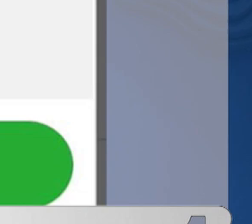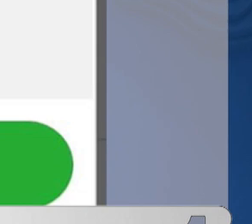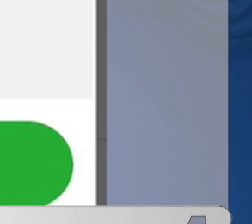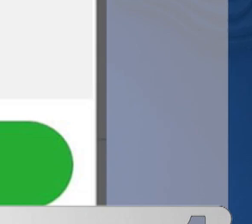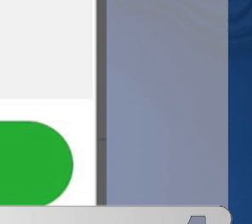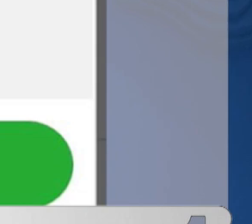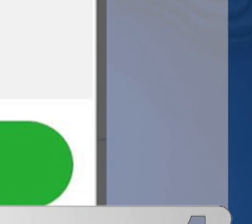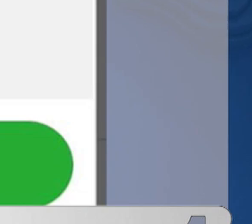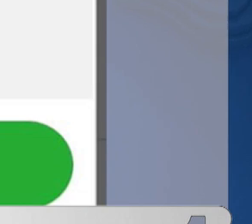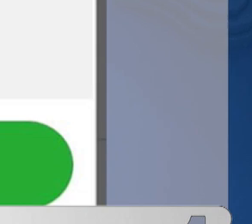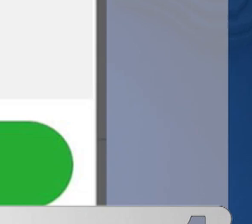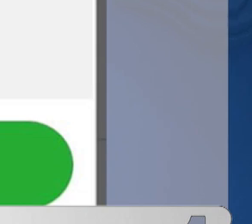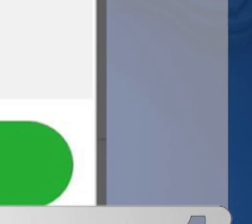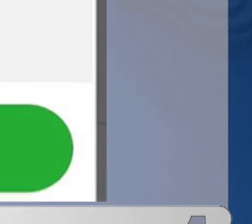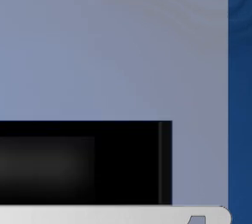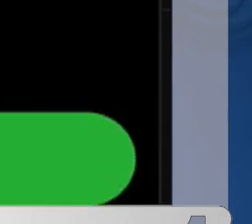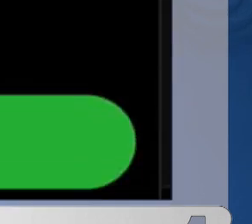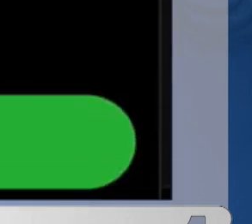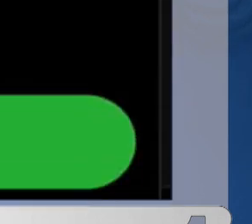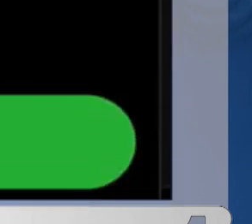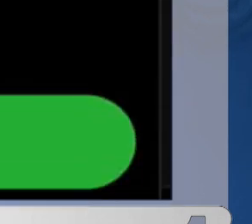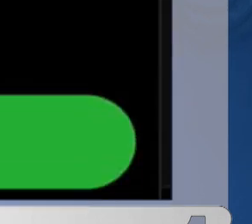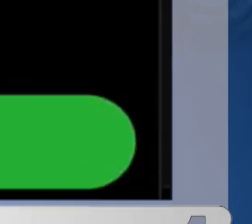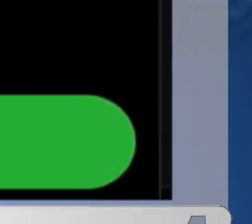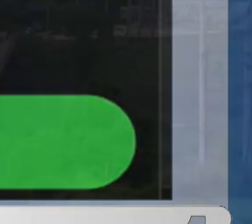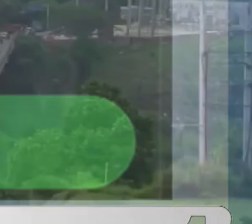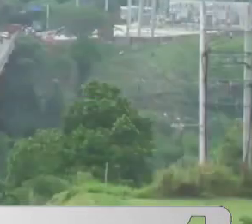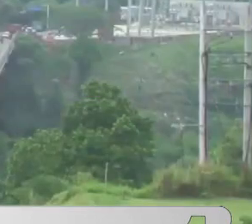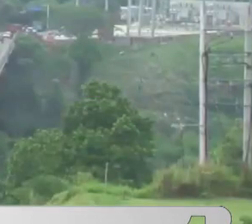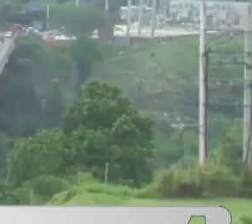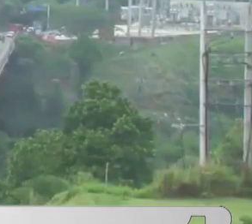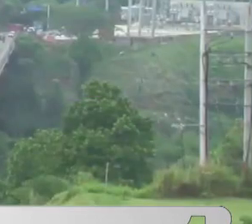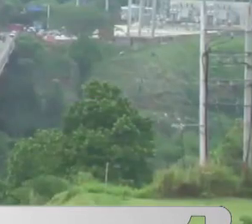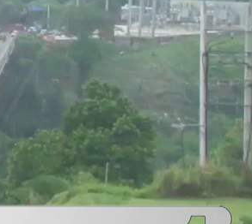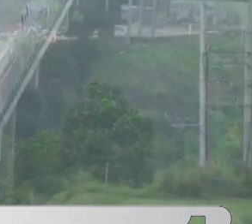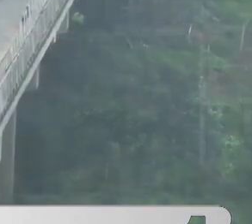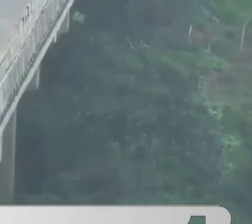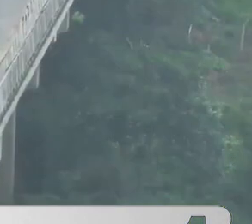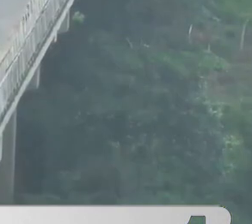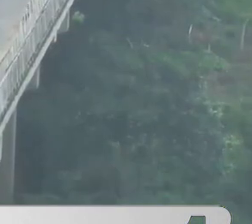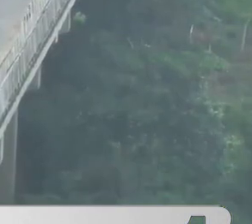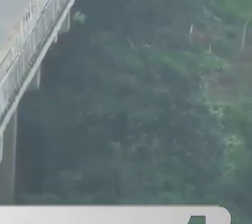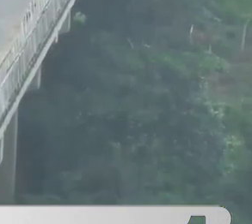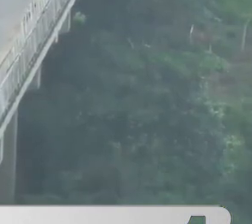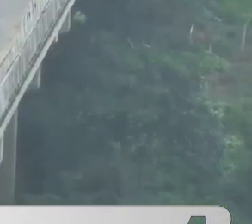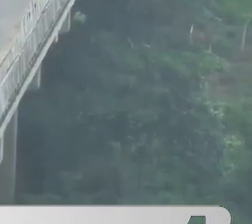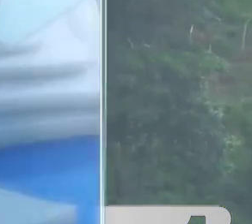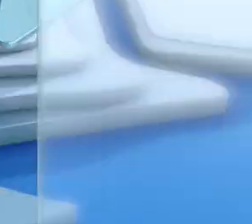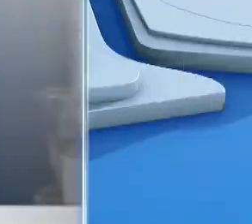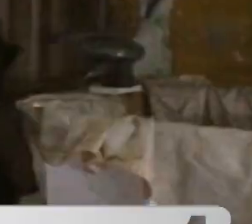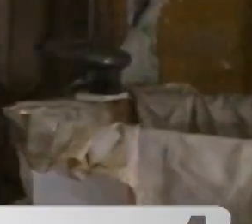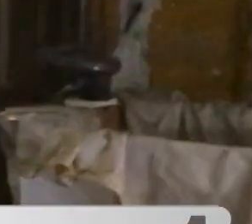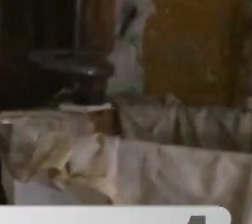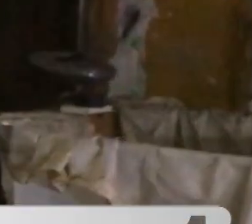Por uso De plataforma Para servicios De sexo Taxistas Dicen Que nadie Investiga